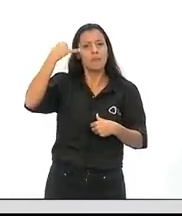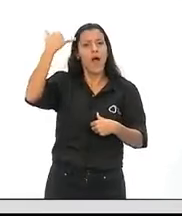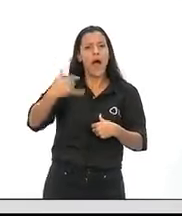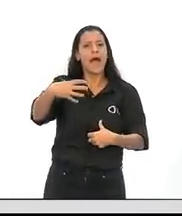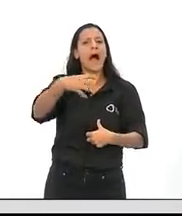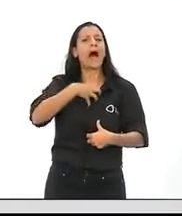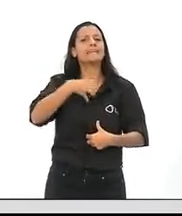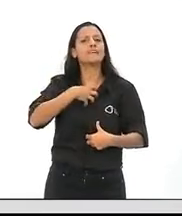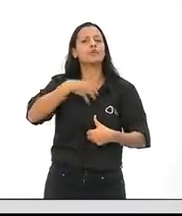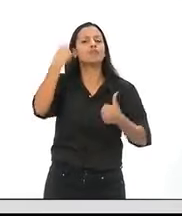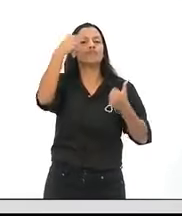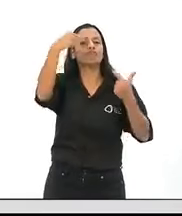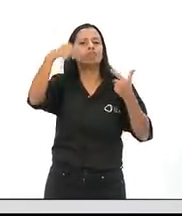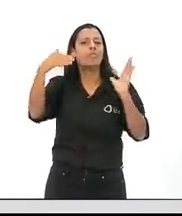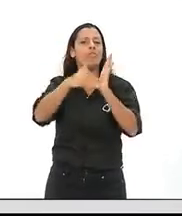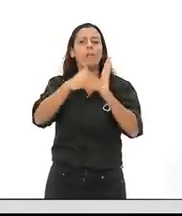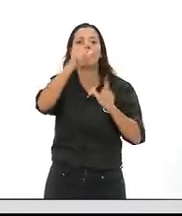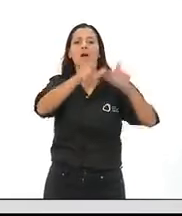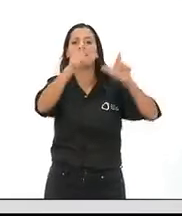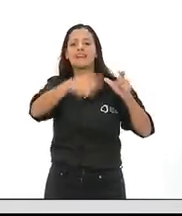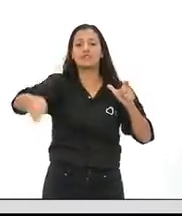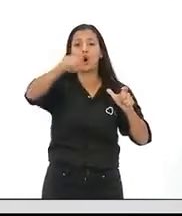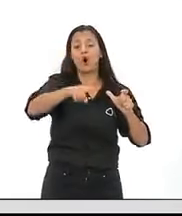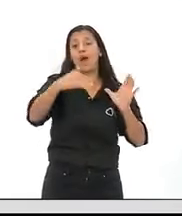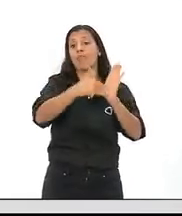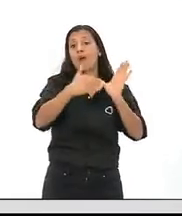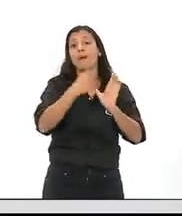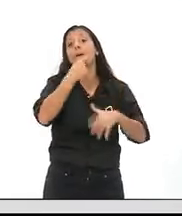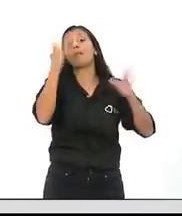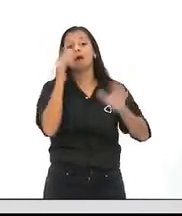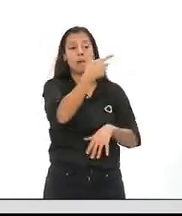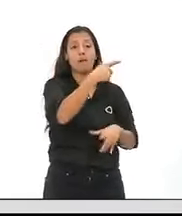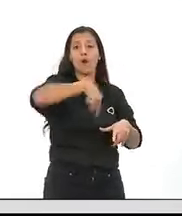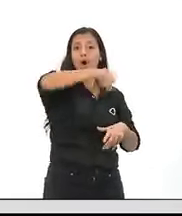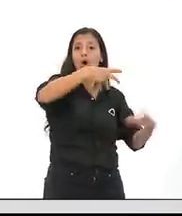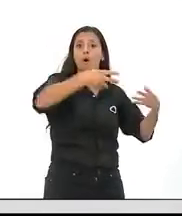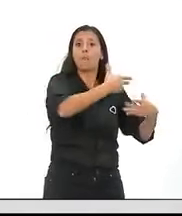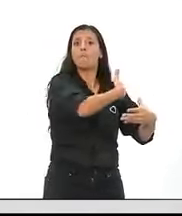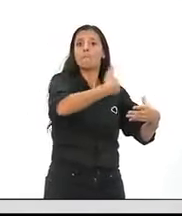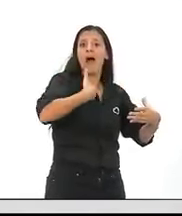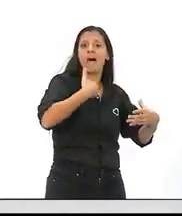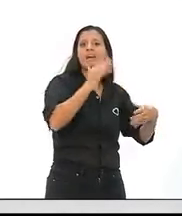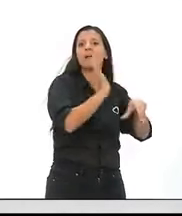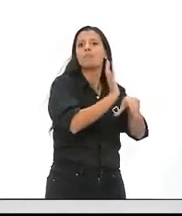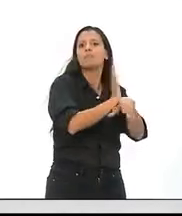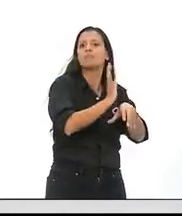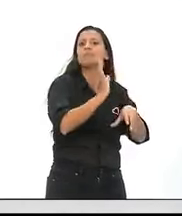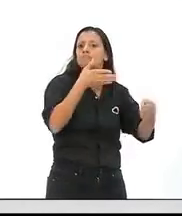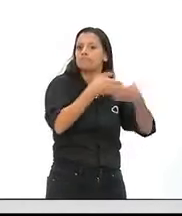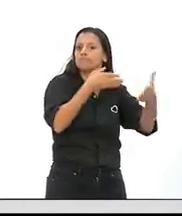actitudinales, desde nuestro punto de vista las madres de todas las barreras.